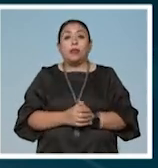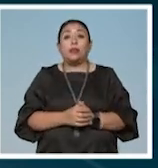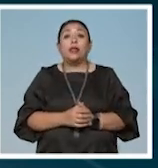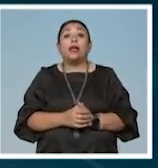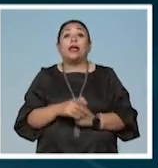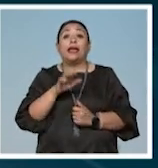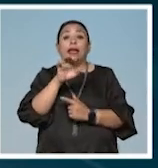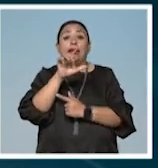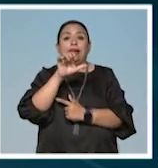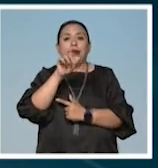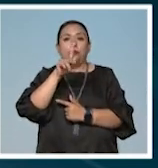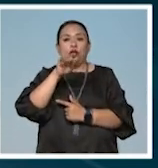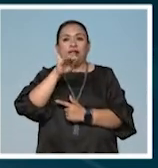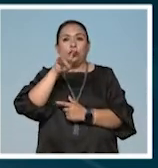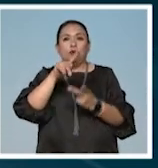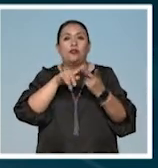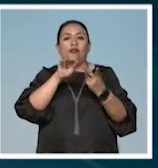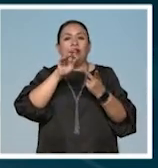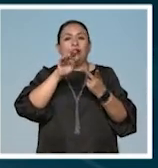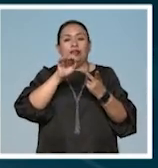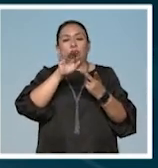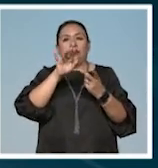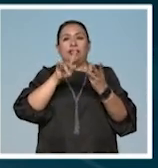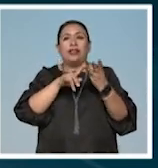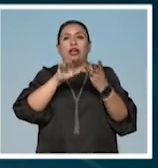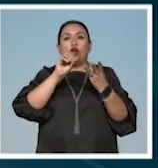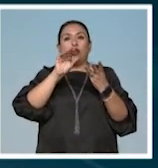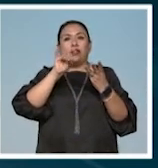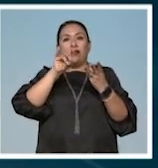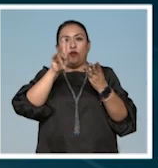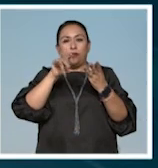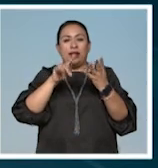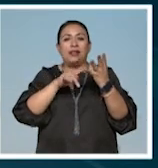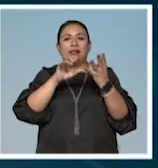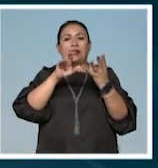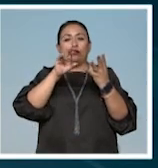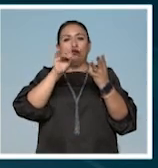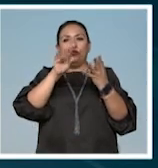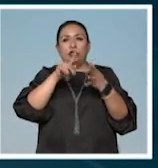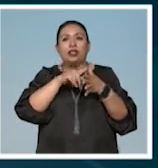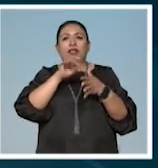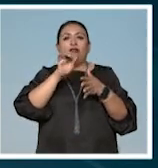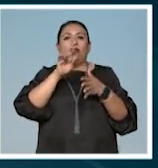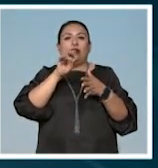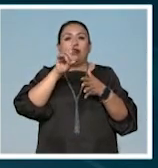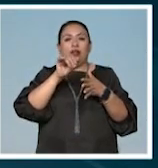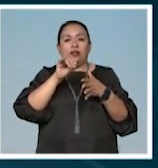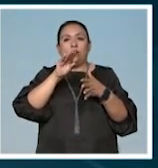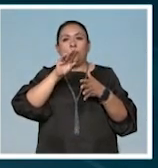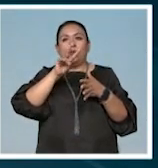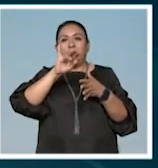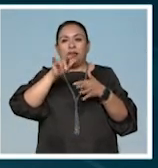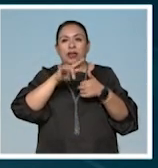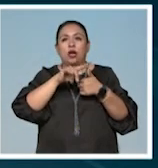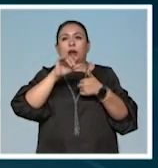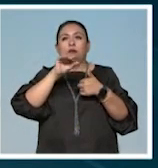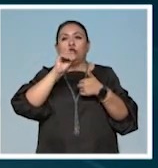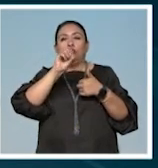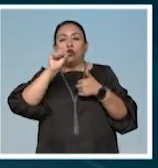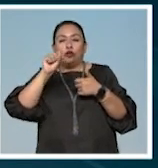Elena Poniatowska, Fernando Sabater, Octavio Paz, Carlos Fuentes, Fernando Vallejo, Amos Oz,